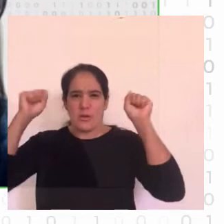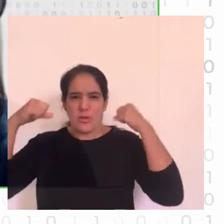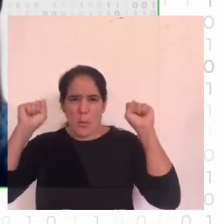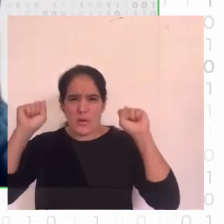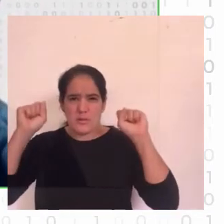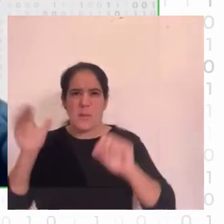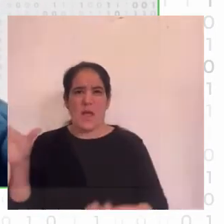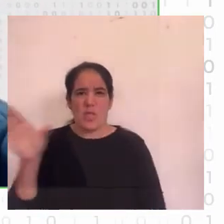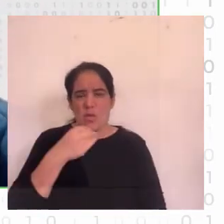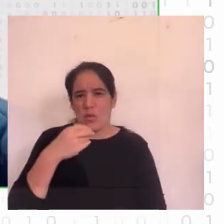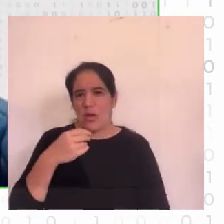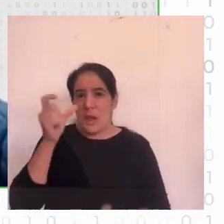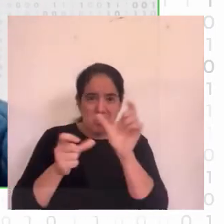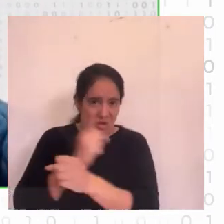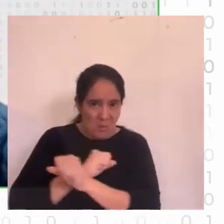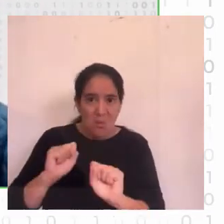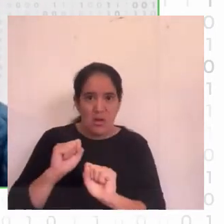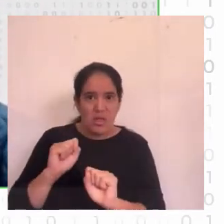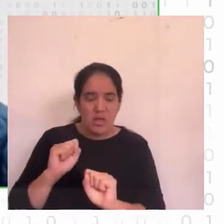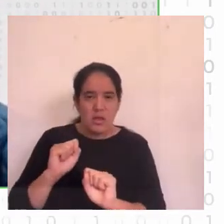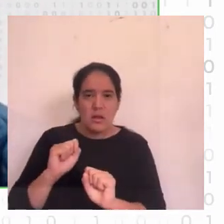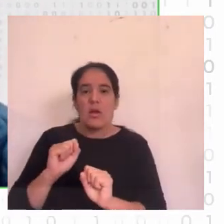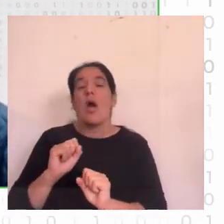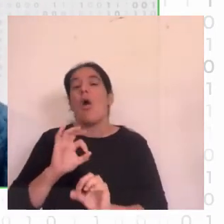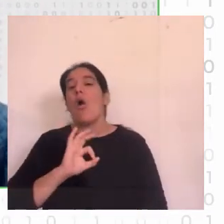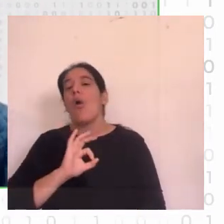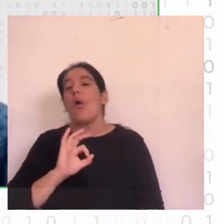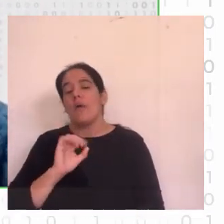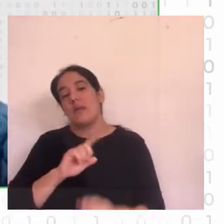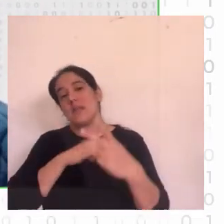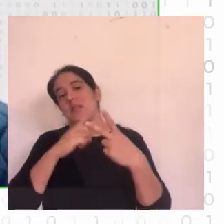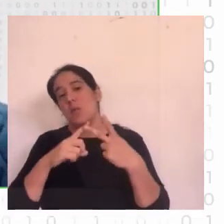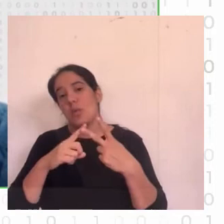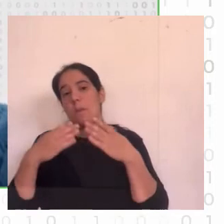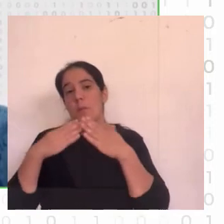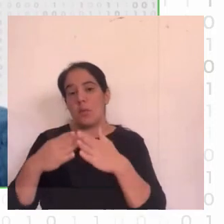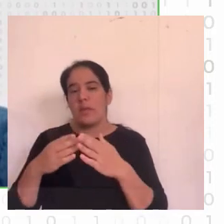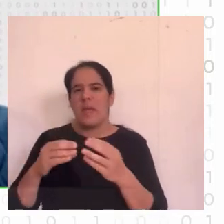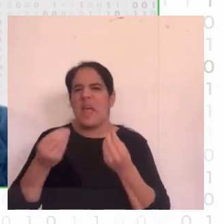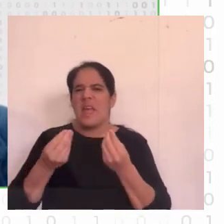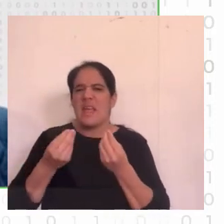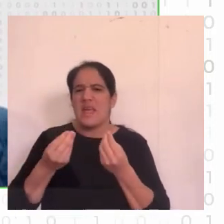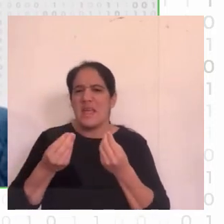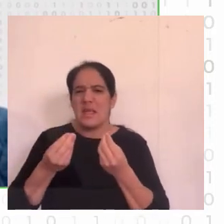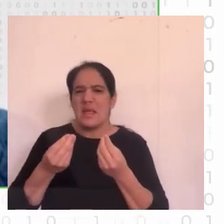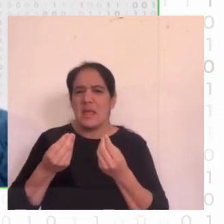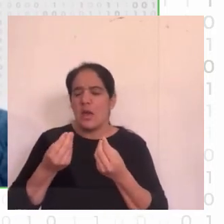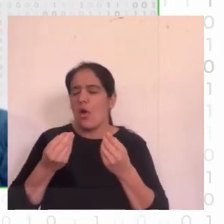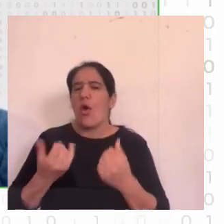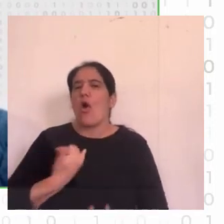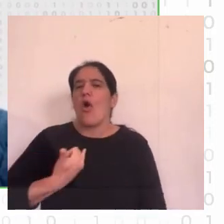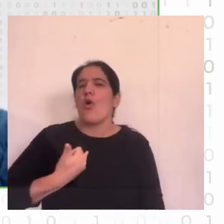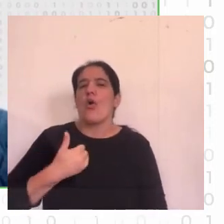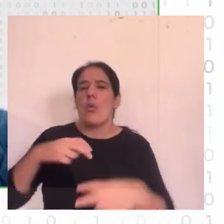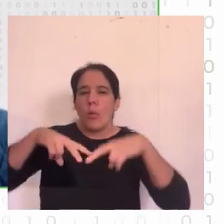personas? primera pregunta y segundo ¿qué programa utilizaron? ¿en qué analizaron estos datos y cuánto tiempo les llevó? después